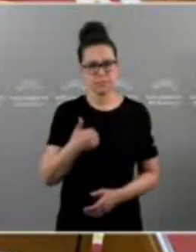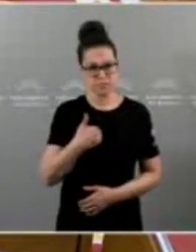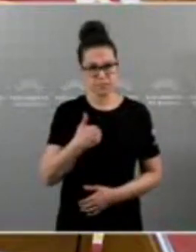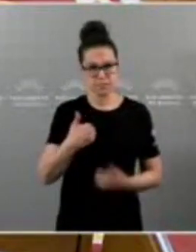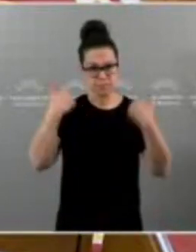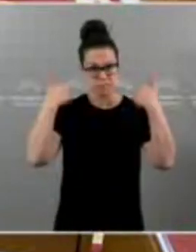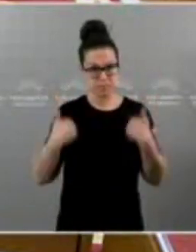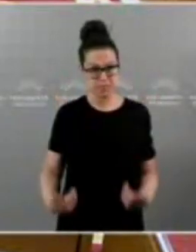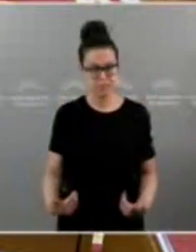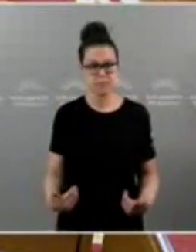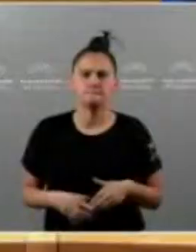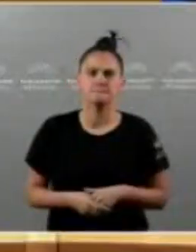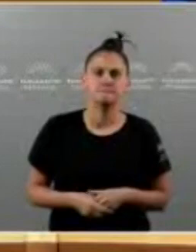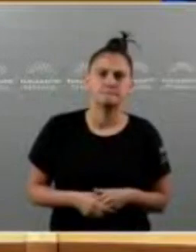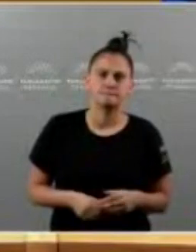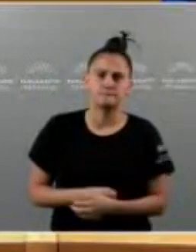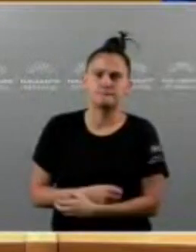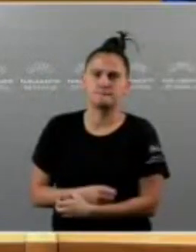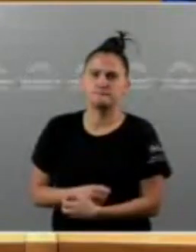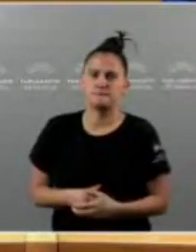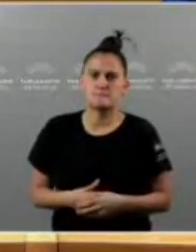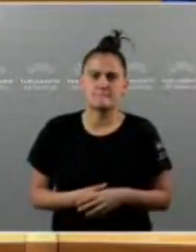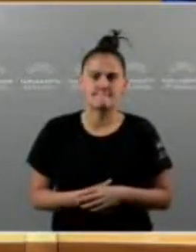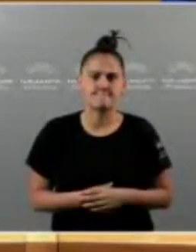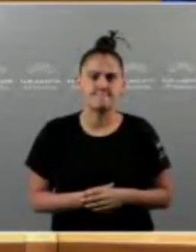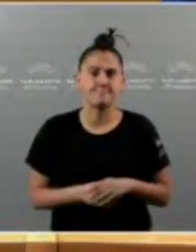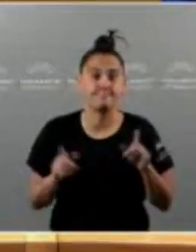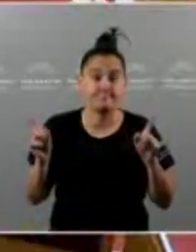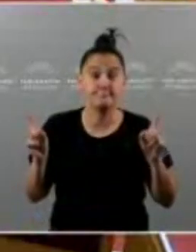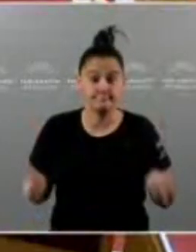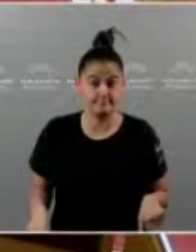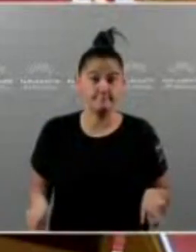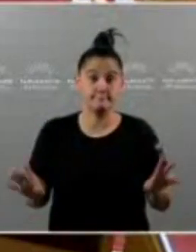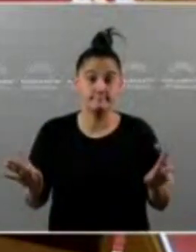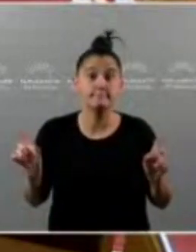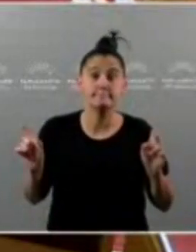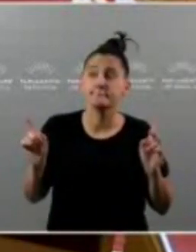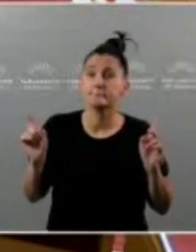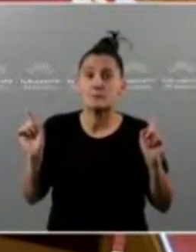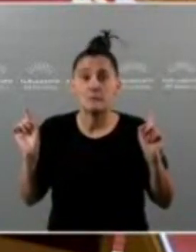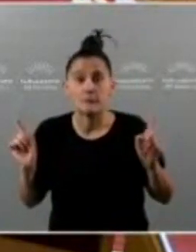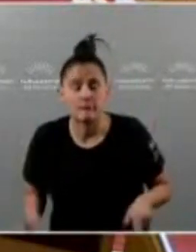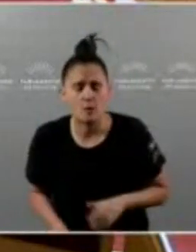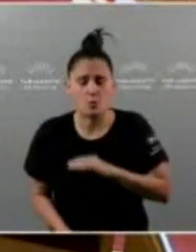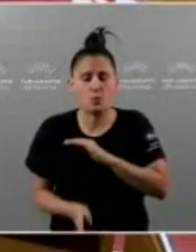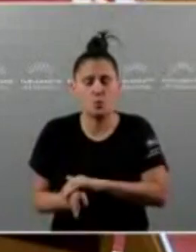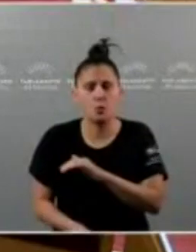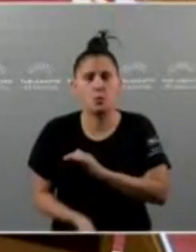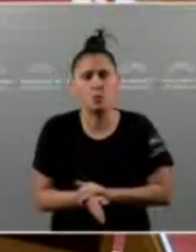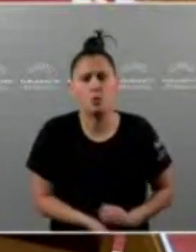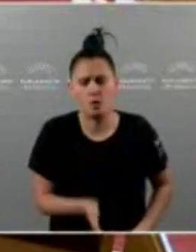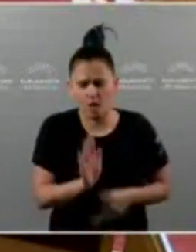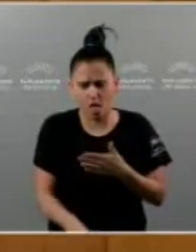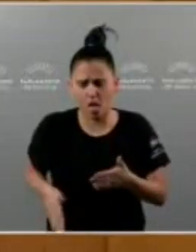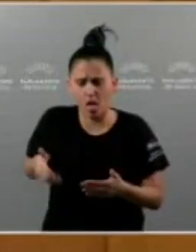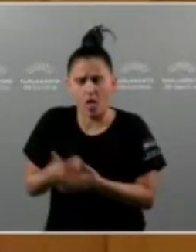asumirá industria cando a toda agora eran competencia de medio ambiente e territorio. Tamén, como non, seguirán contando, como a